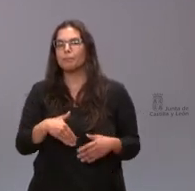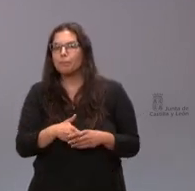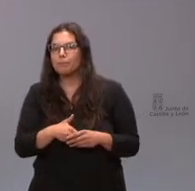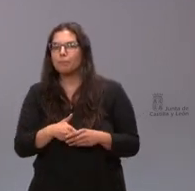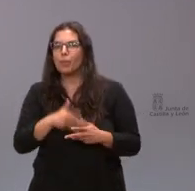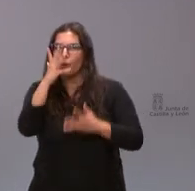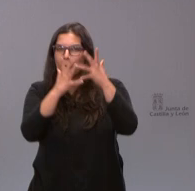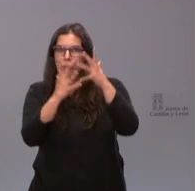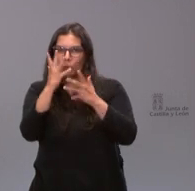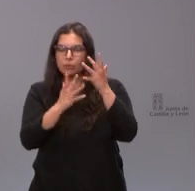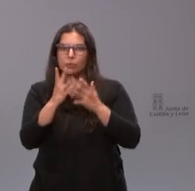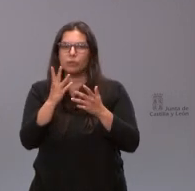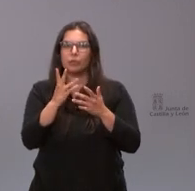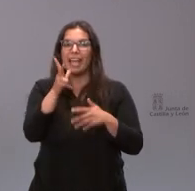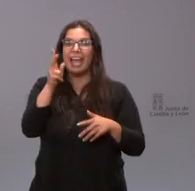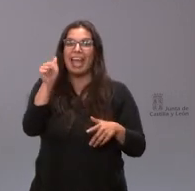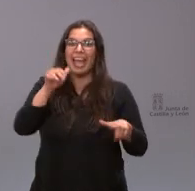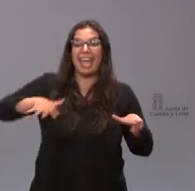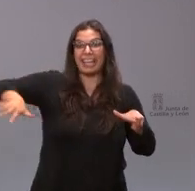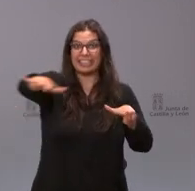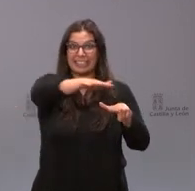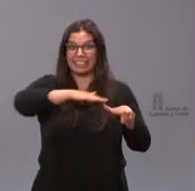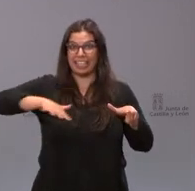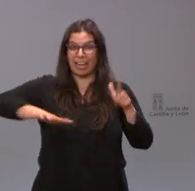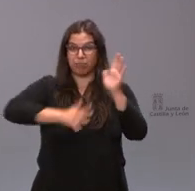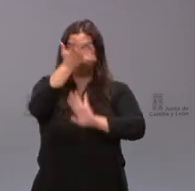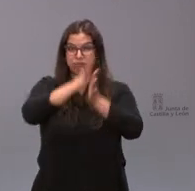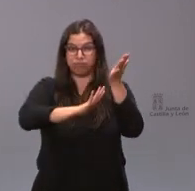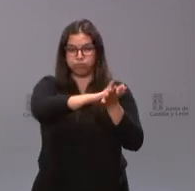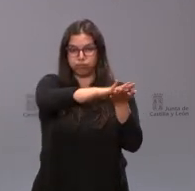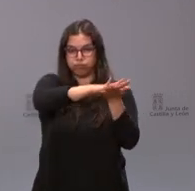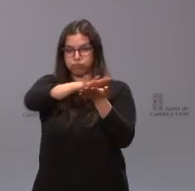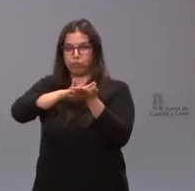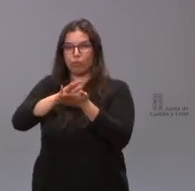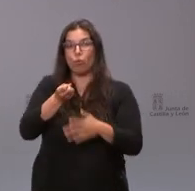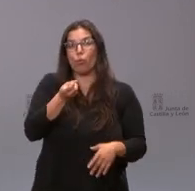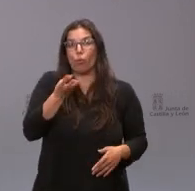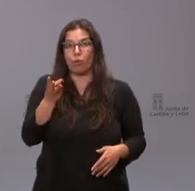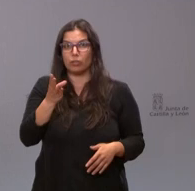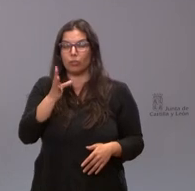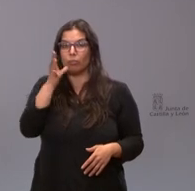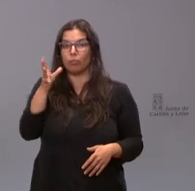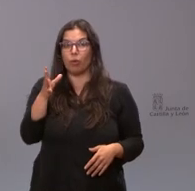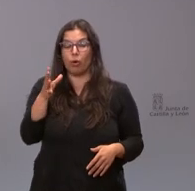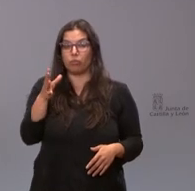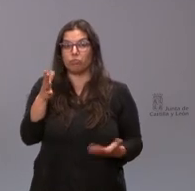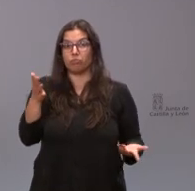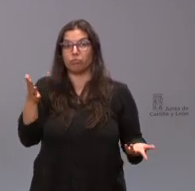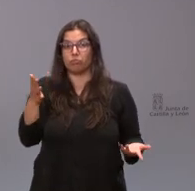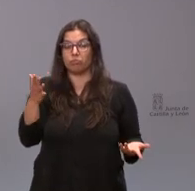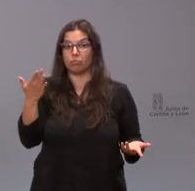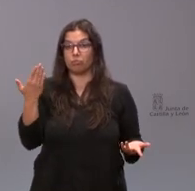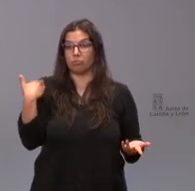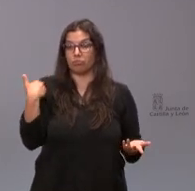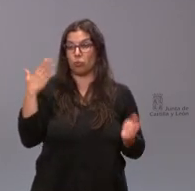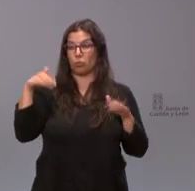cuantificadas las las hectáreas del lincello de la serra de la culebra porque habían bajado 5.000 en las últimas